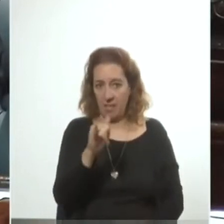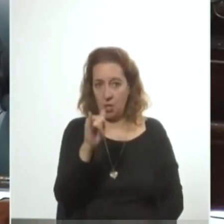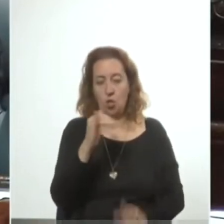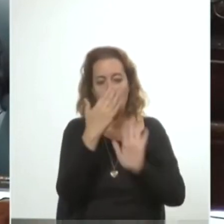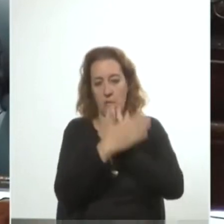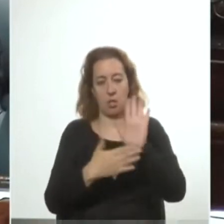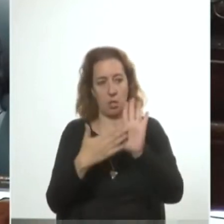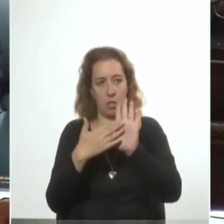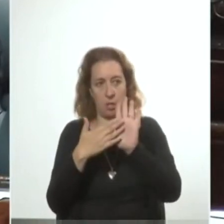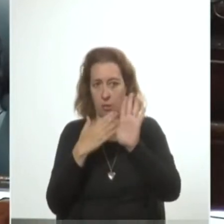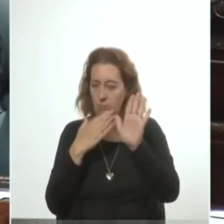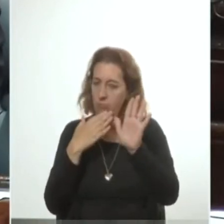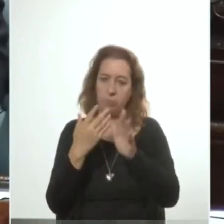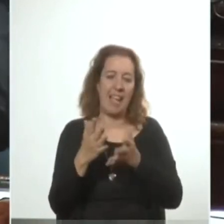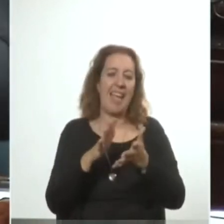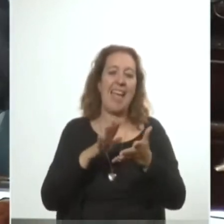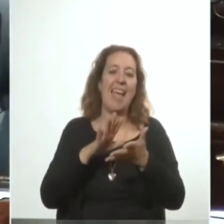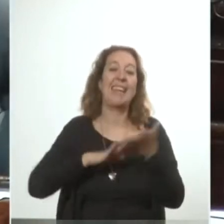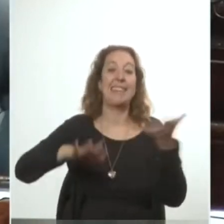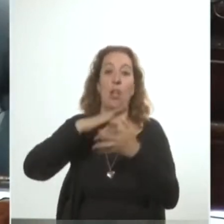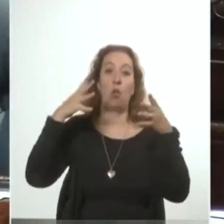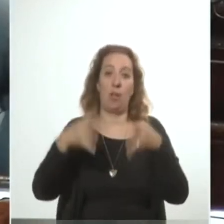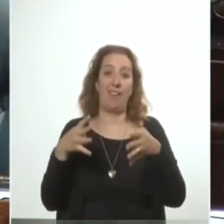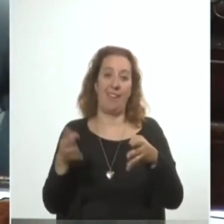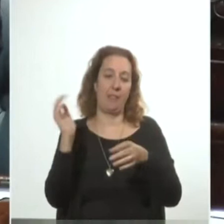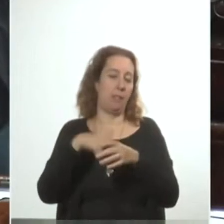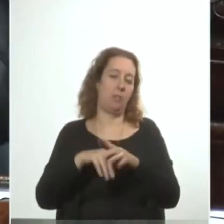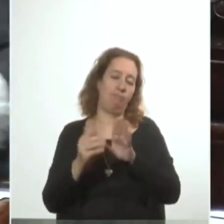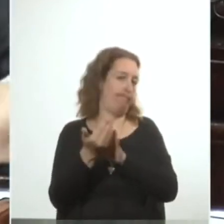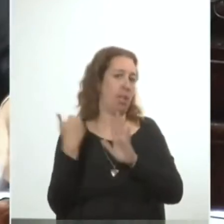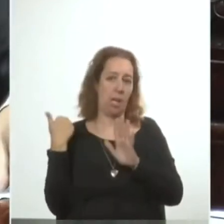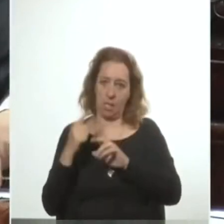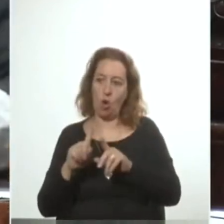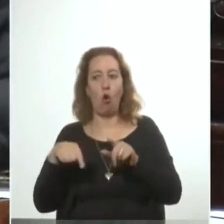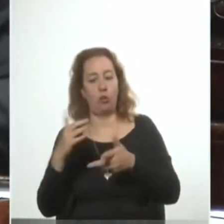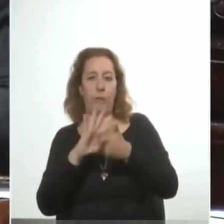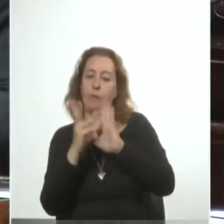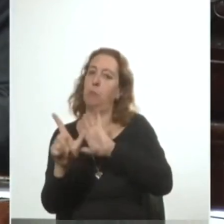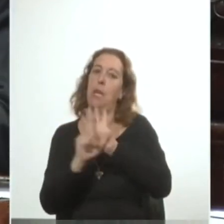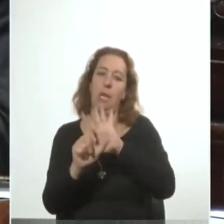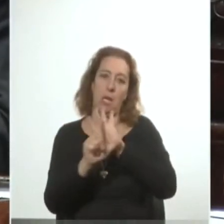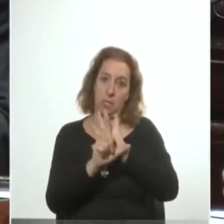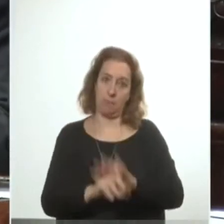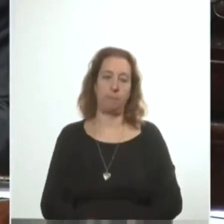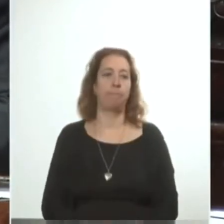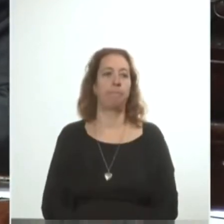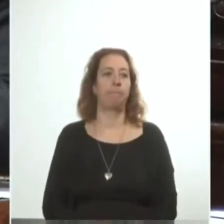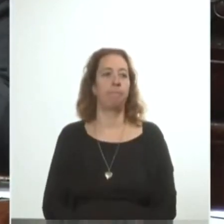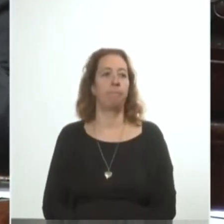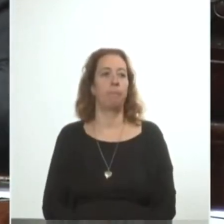sustituyendo el estado de guerra interno por otros medios legales menos discrecionales.